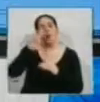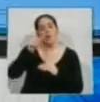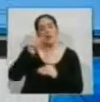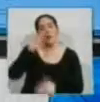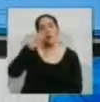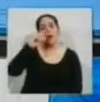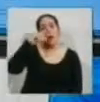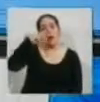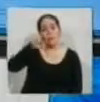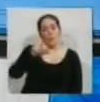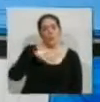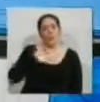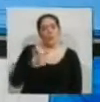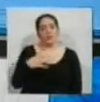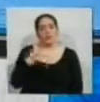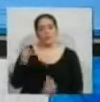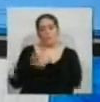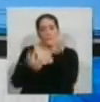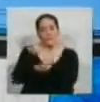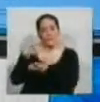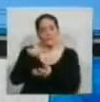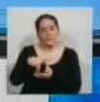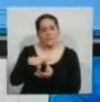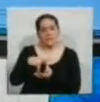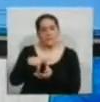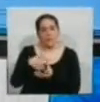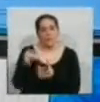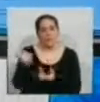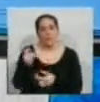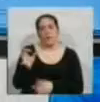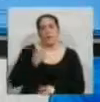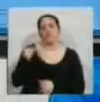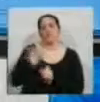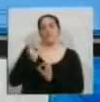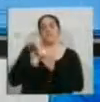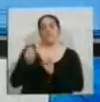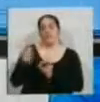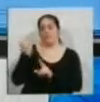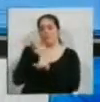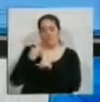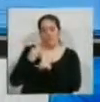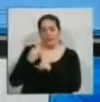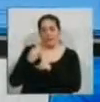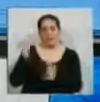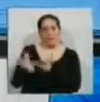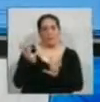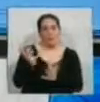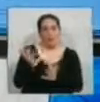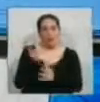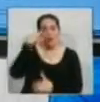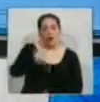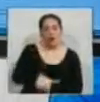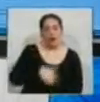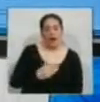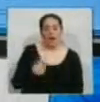incendió cuando la casa se incendió a mitad de siglo y se perdieron la mitad de los ejemplares. ¿Y qué hicieron ahora? Los están